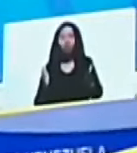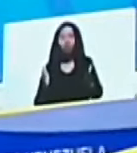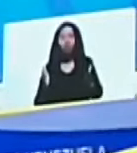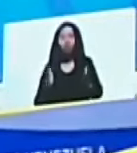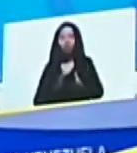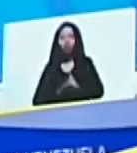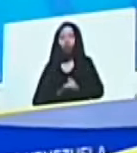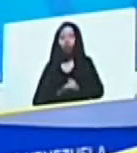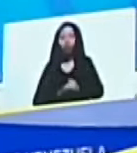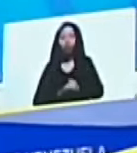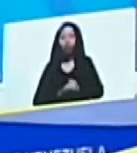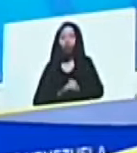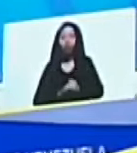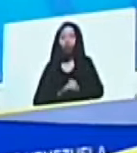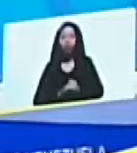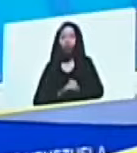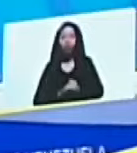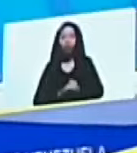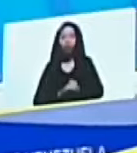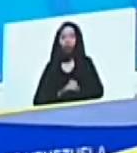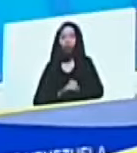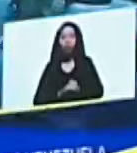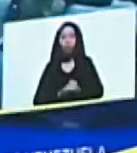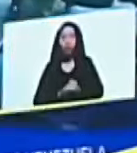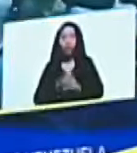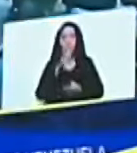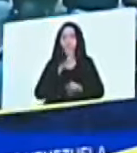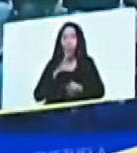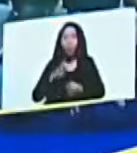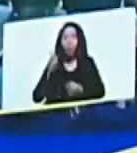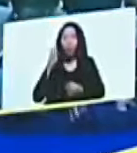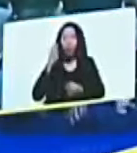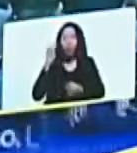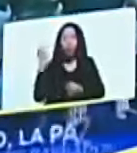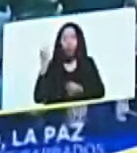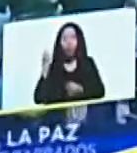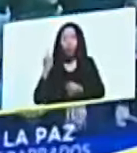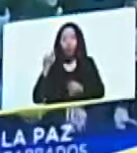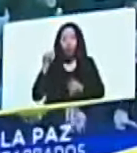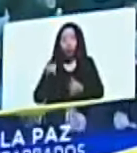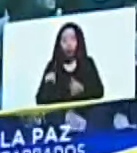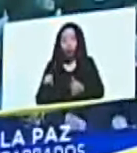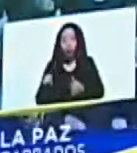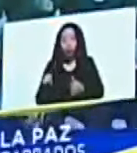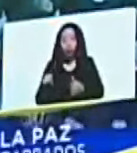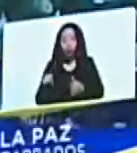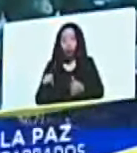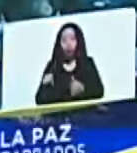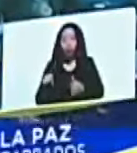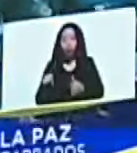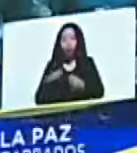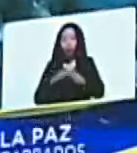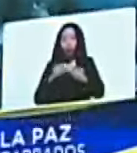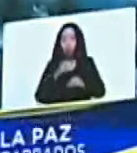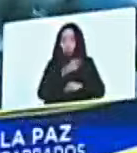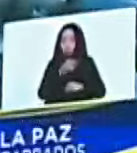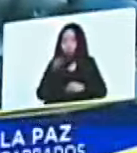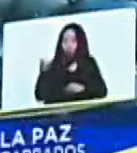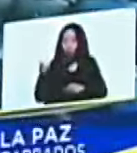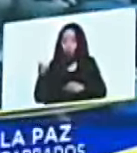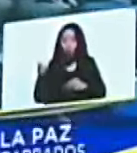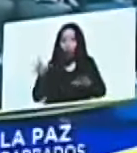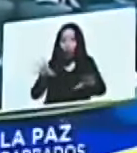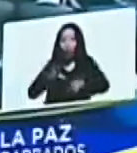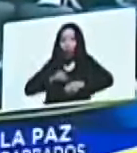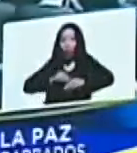venezolanista con que ustedes han aceptado esta invitación a este